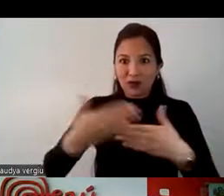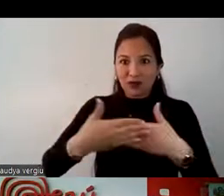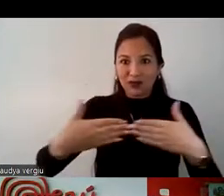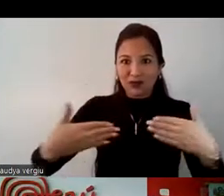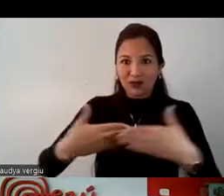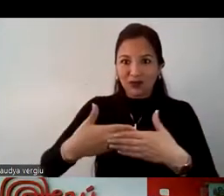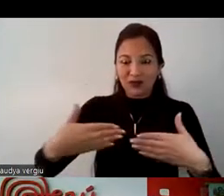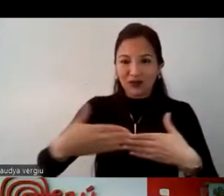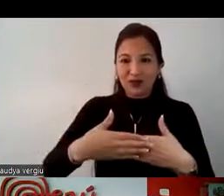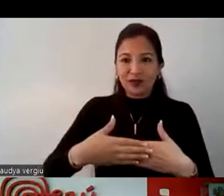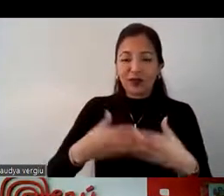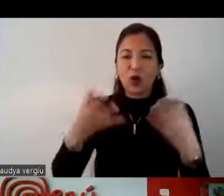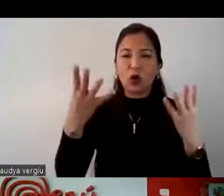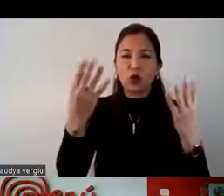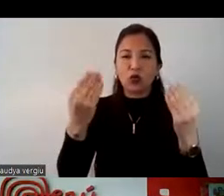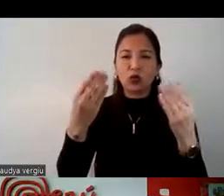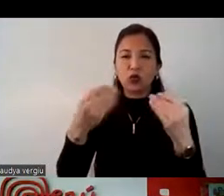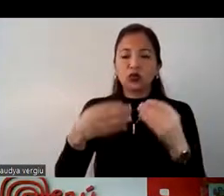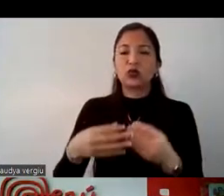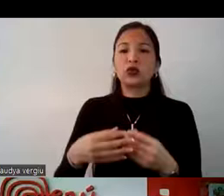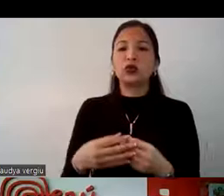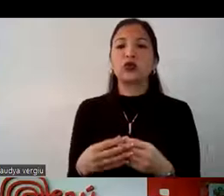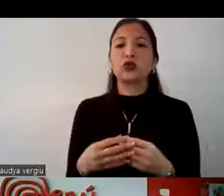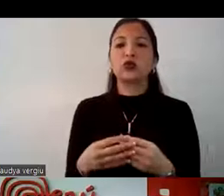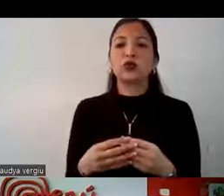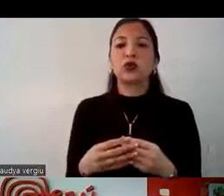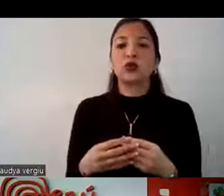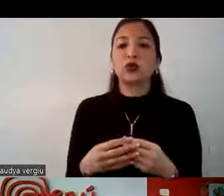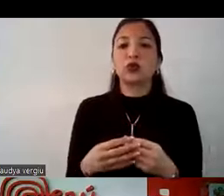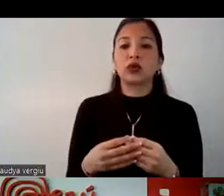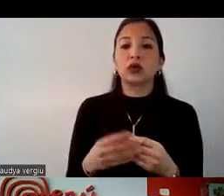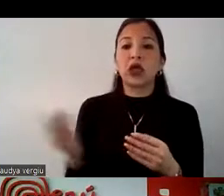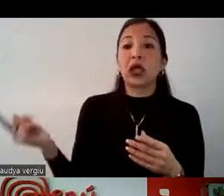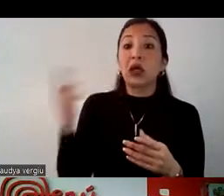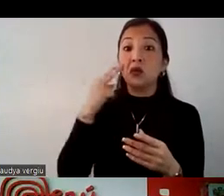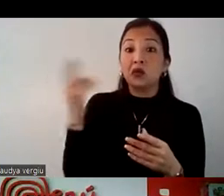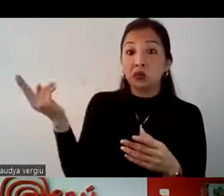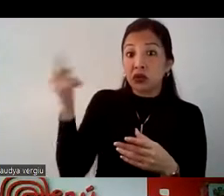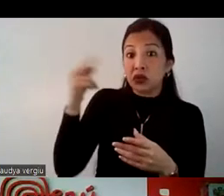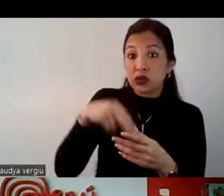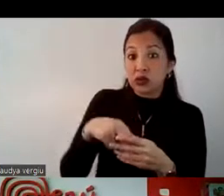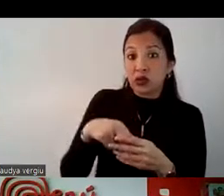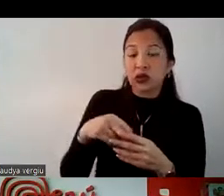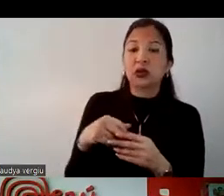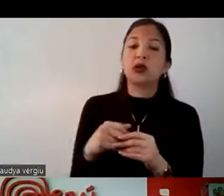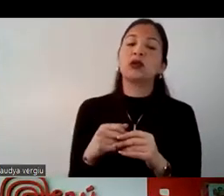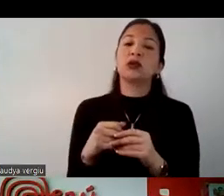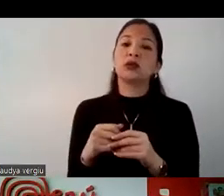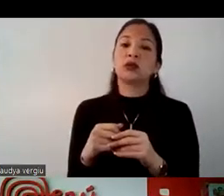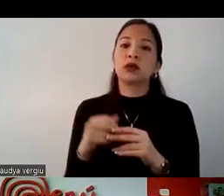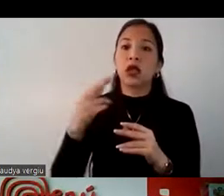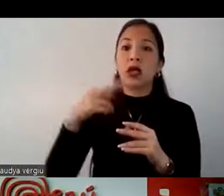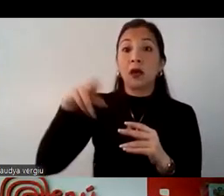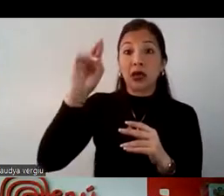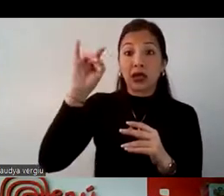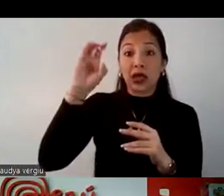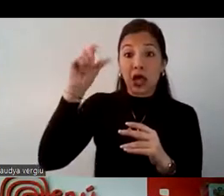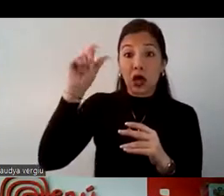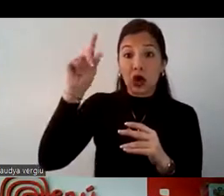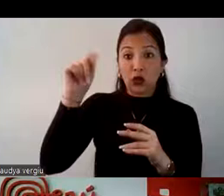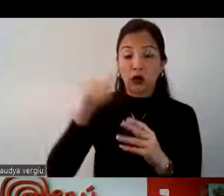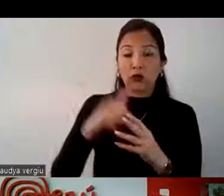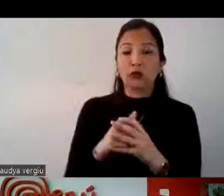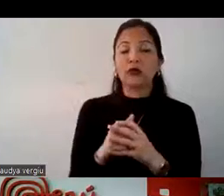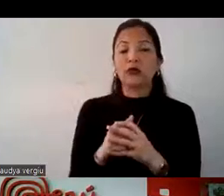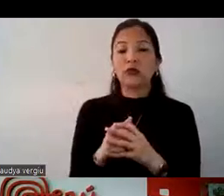muchas casas pizqueras. Entonces, también hemos tenido la visita de Ricardo Carpio y de Aarón Díaz, que viene en octubre,